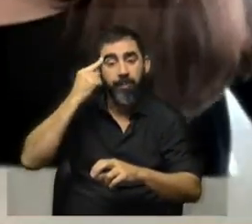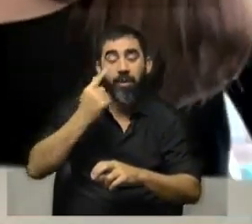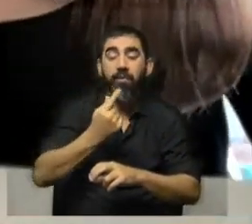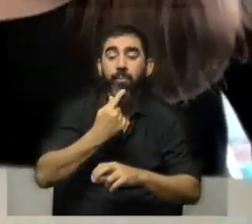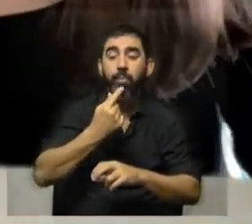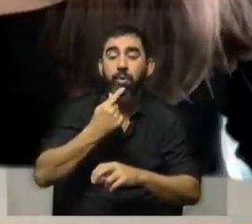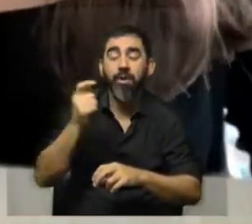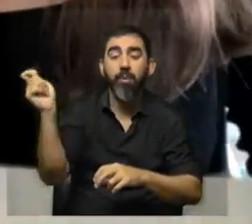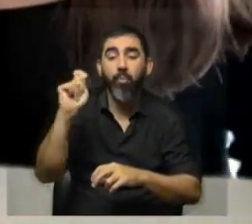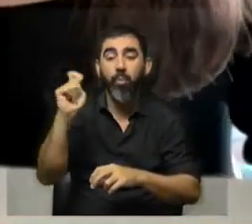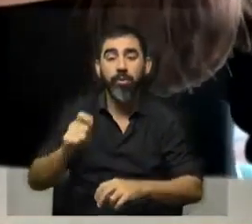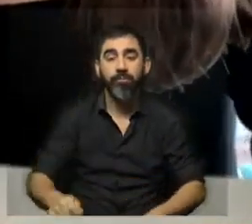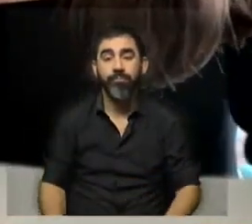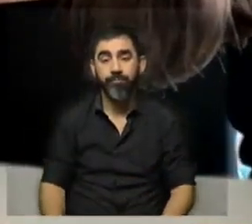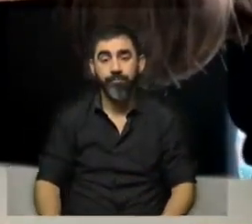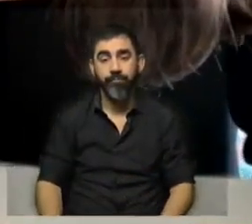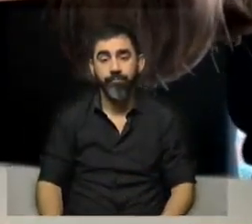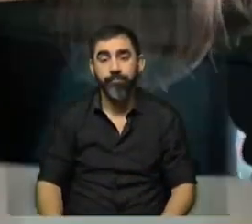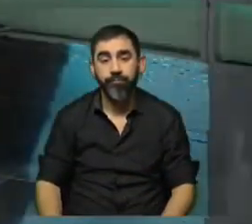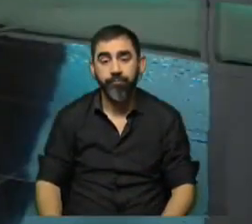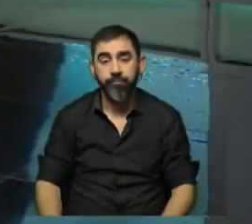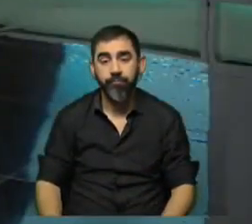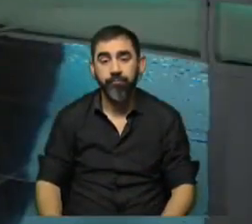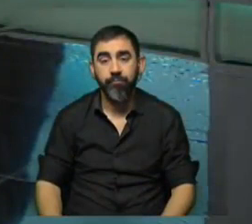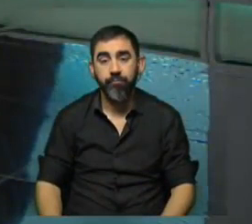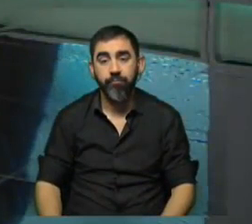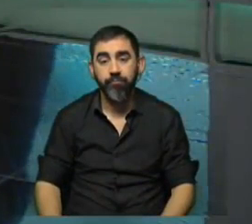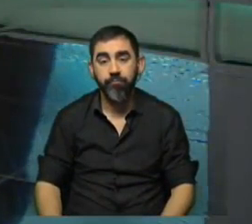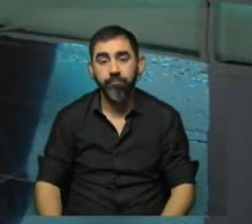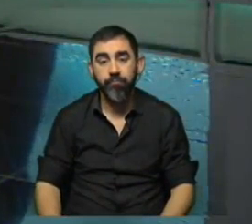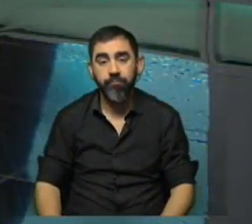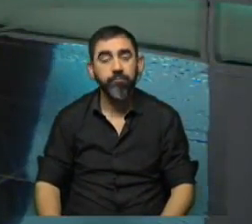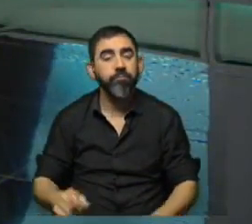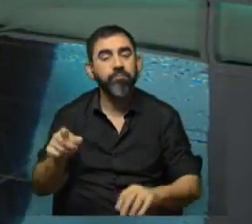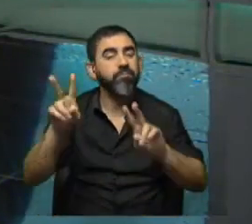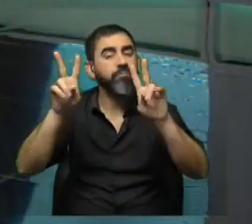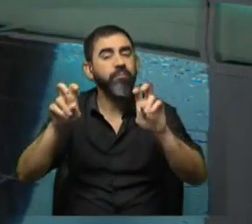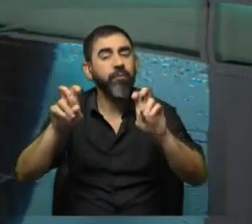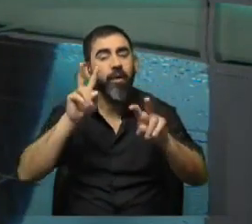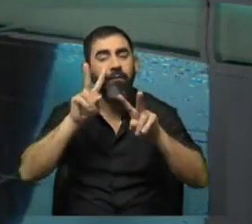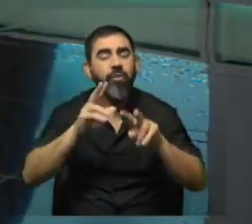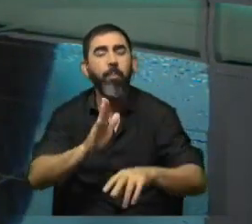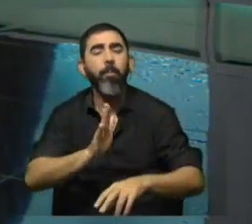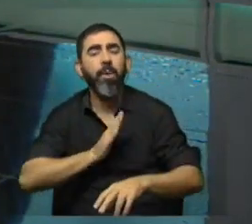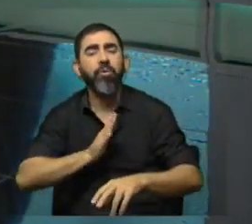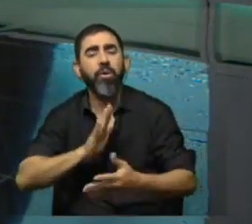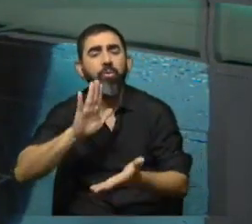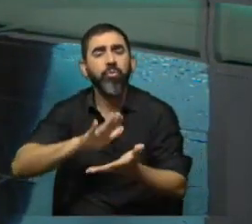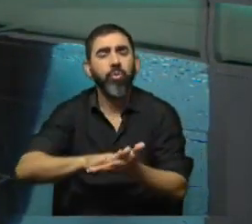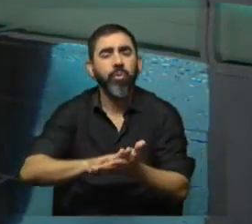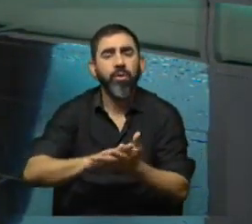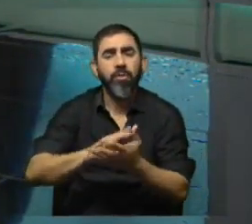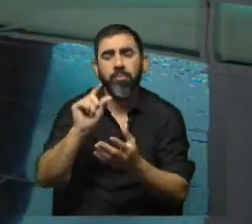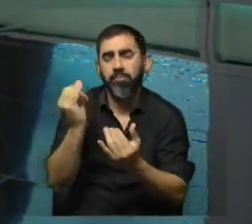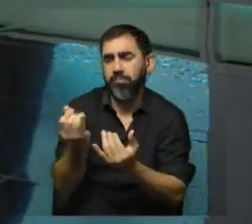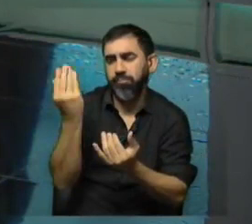política pública. Claro, claro. Díaz, a propósito de este asunto, ¿cuál es su visión personal sobre lo que ocurrió hace muy